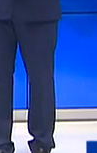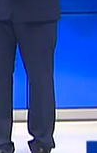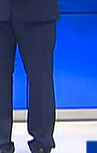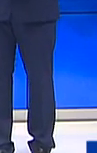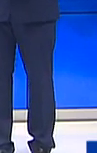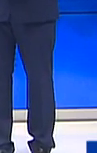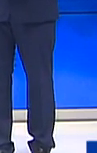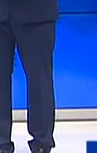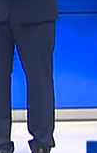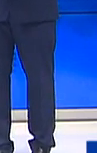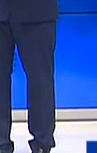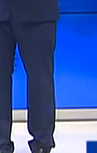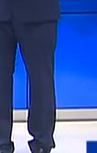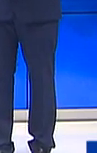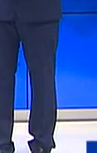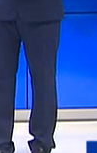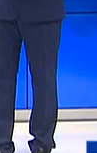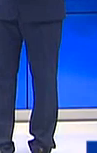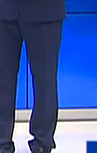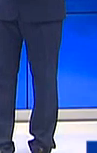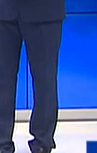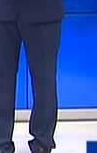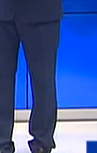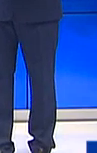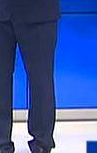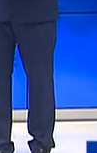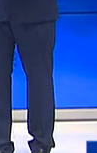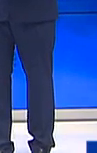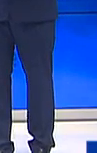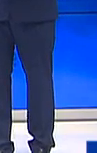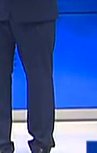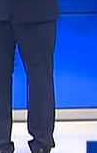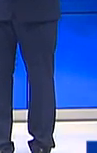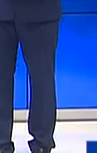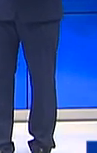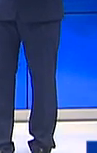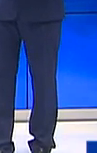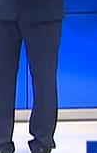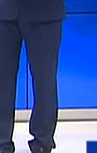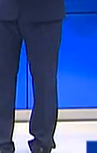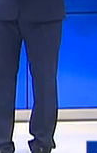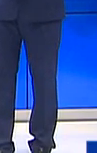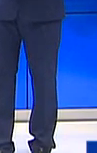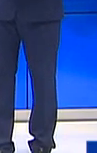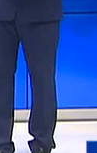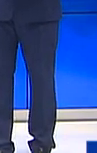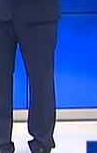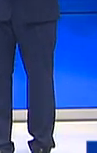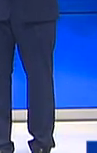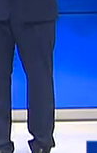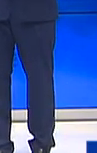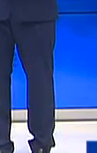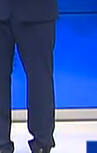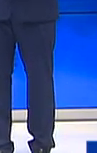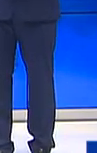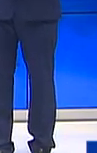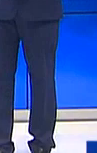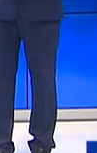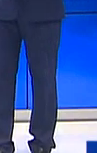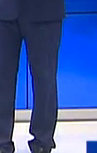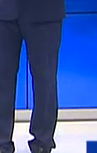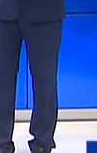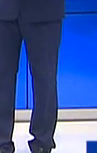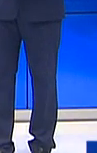como también de los servicios de suministro. De tal manera que también hace énfasis en el horario que pueden operar